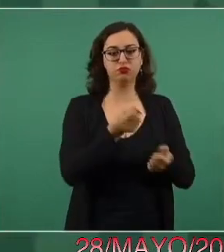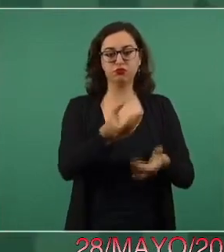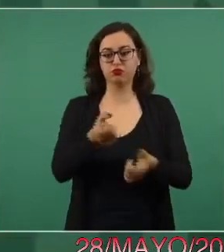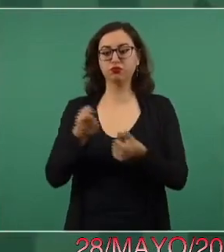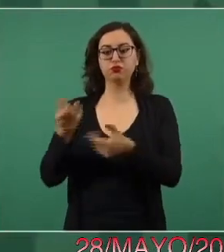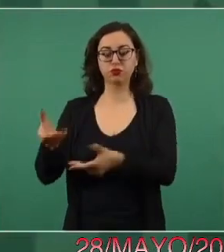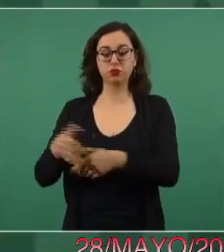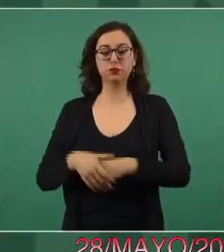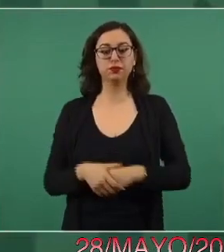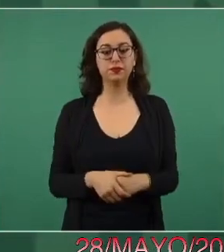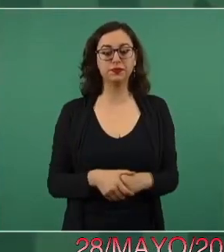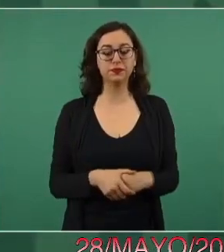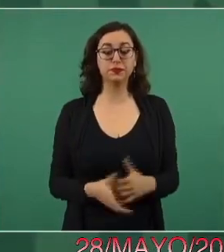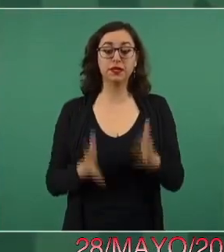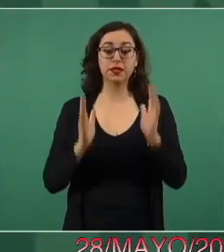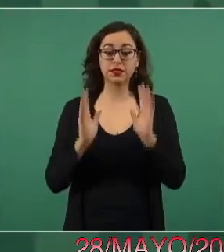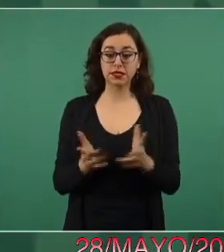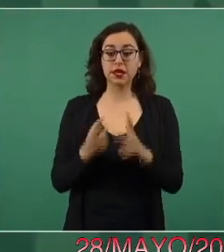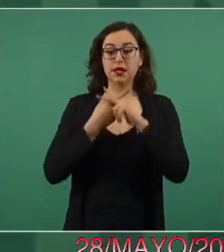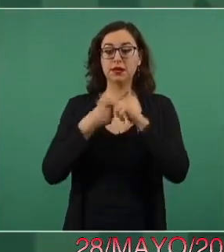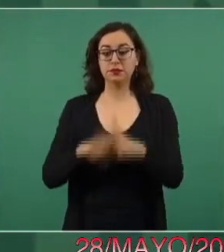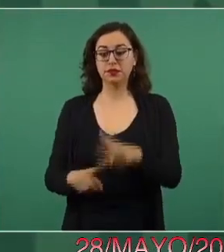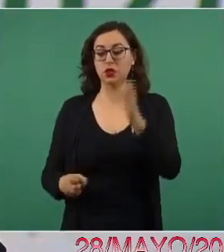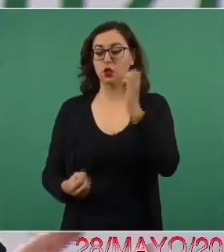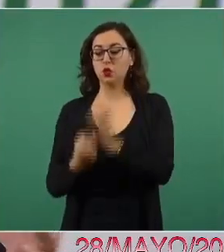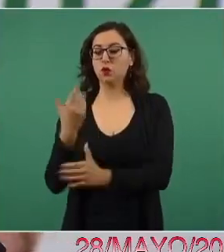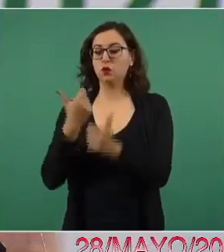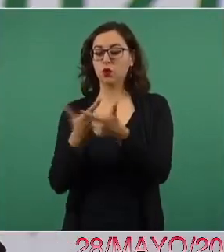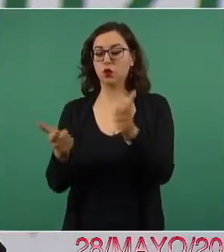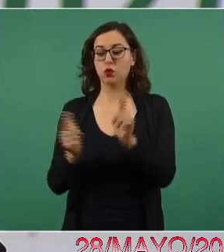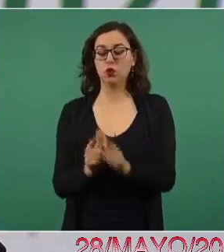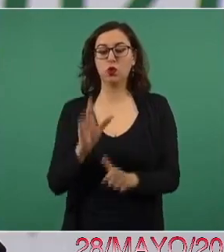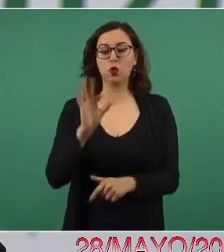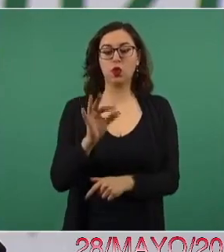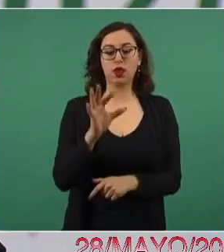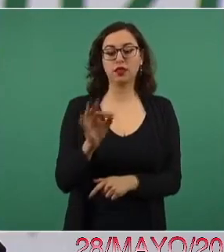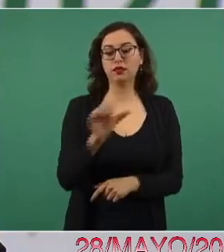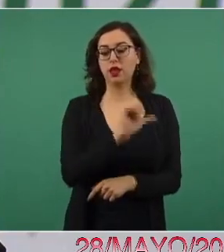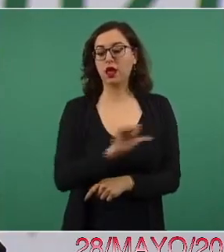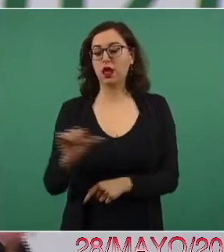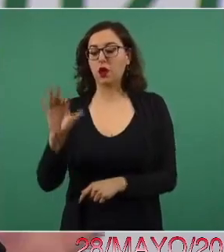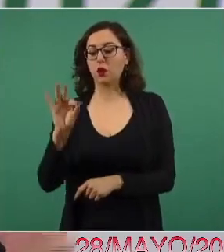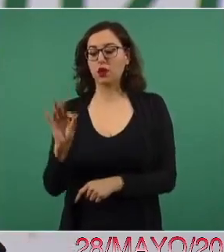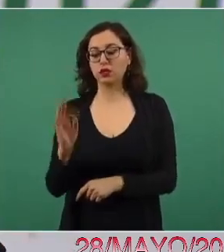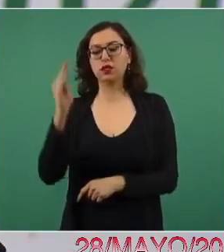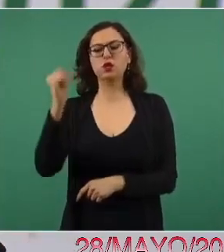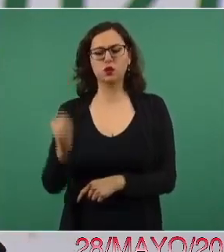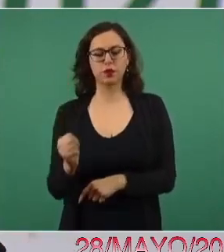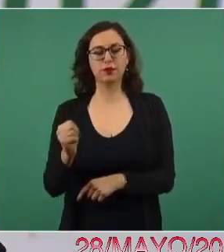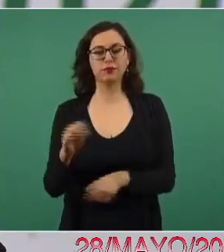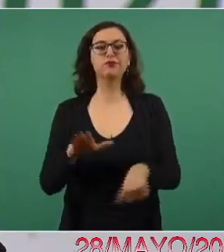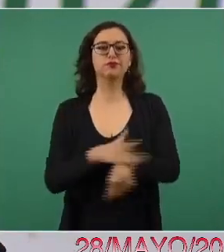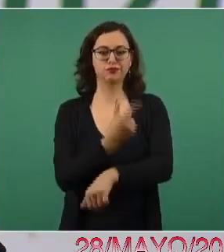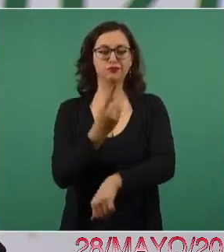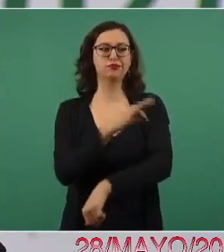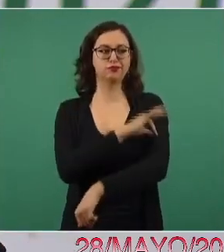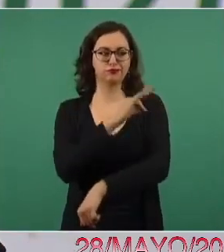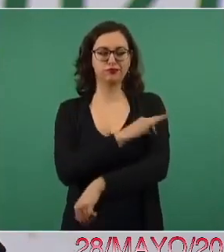iniciar ahora de 40 y más, 40 y 49, porque tenemos este abastecimiento.